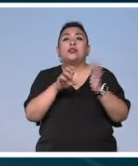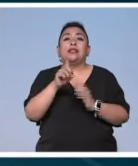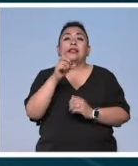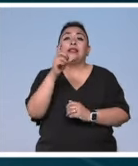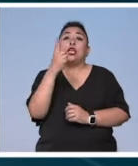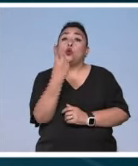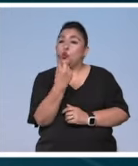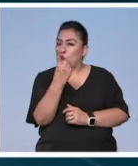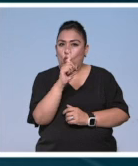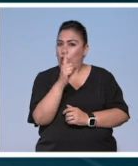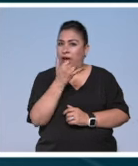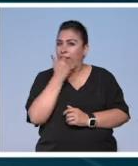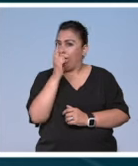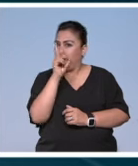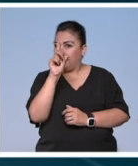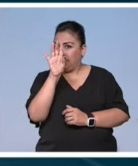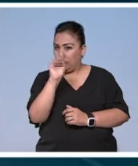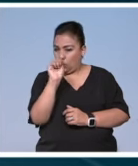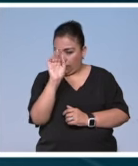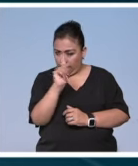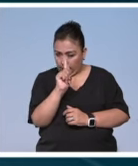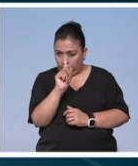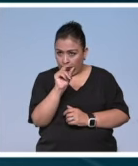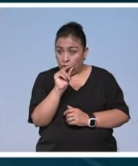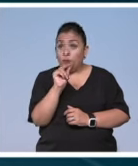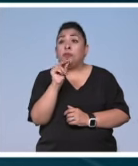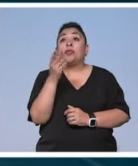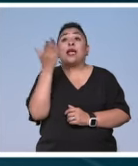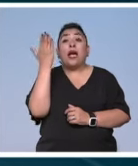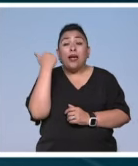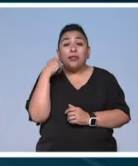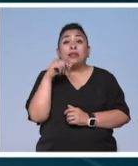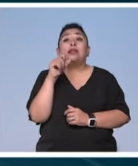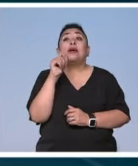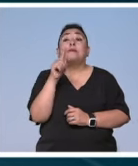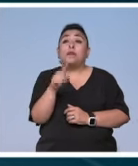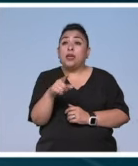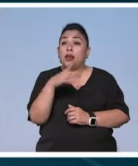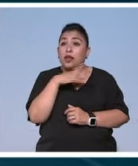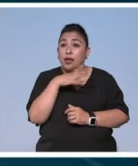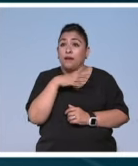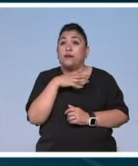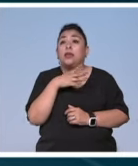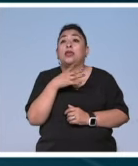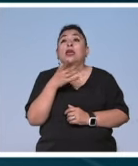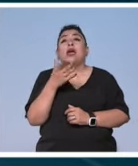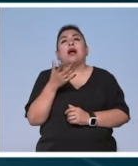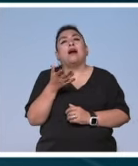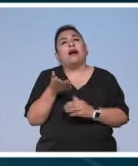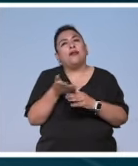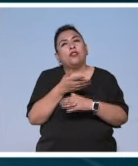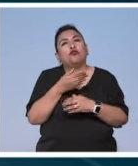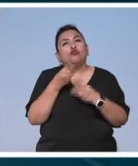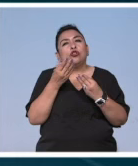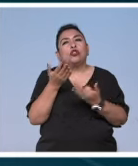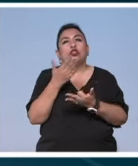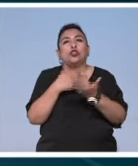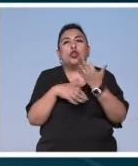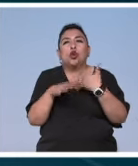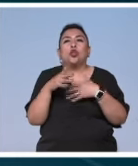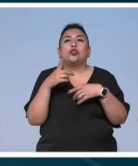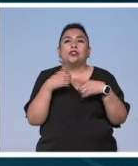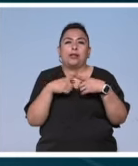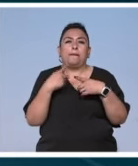39 aunque había estado estuvo incluso gozó de las prebendas de todos los